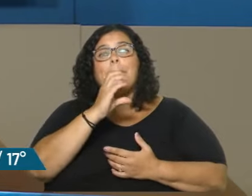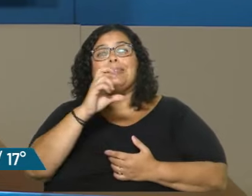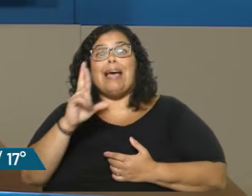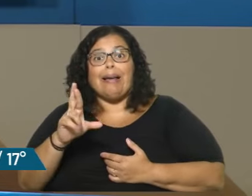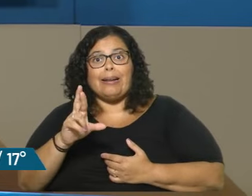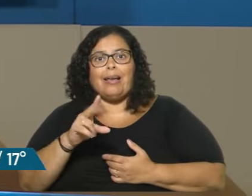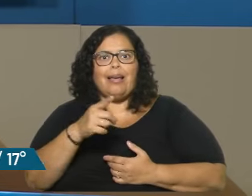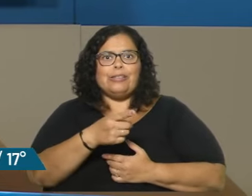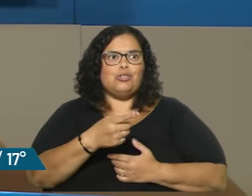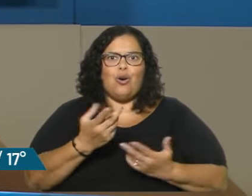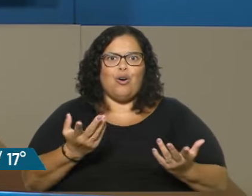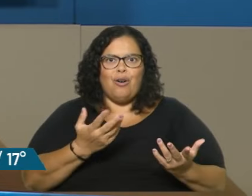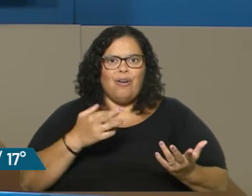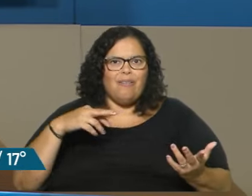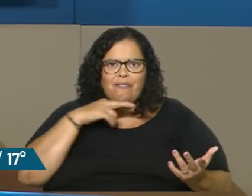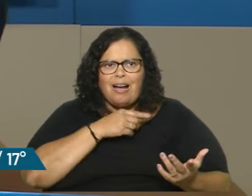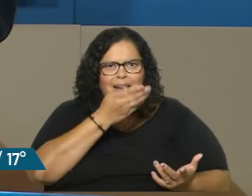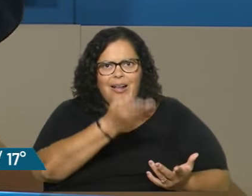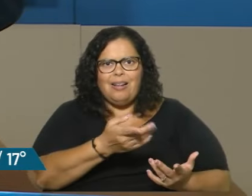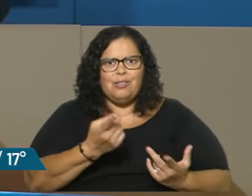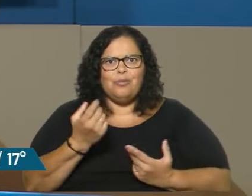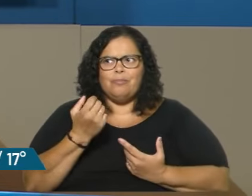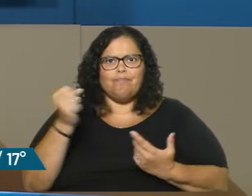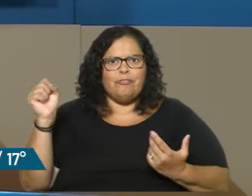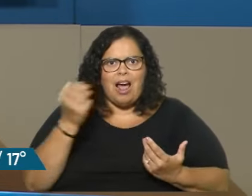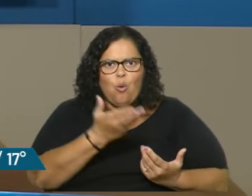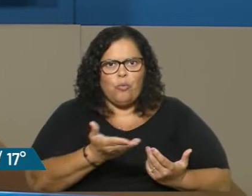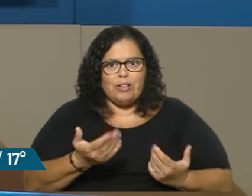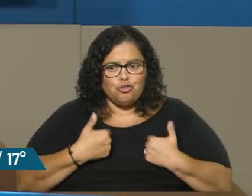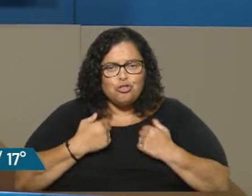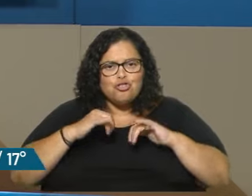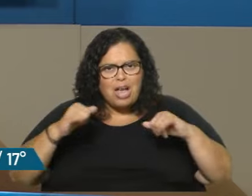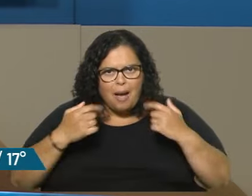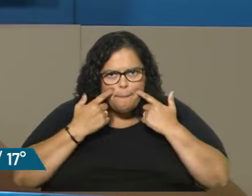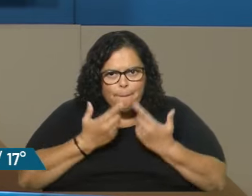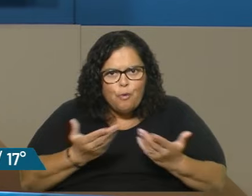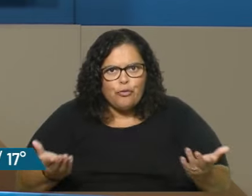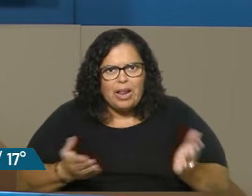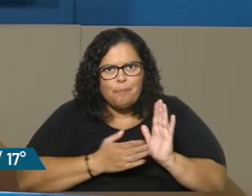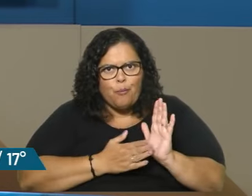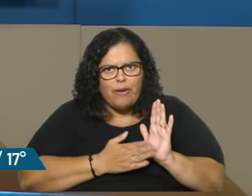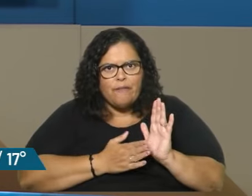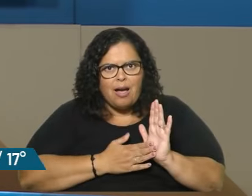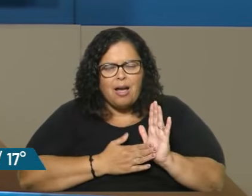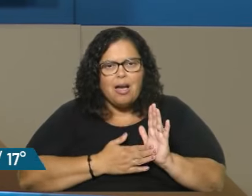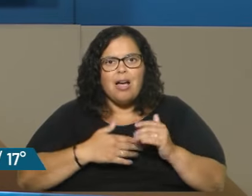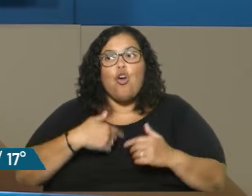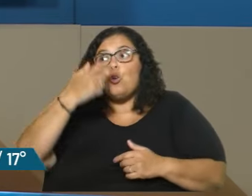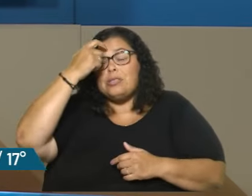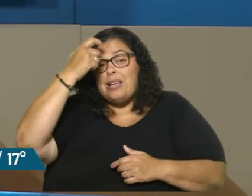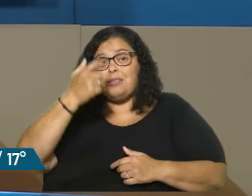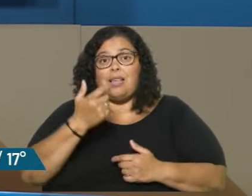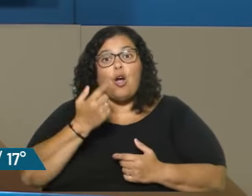fraudulentos. Y eso está demostrado, hasta yo lo he demostrado con conciencia, con números,